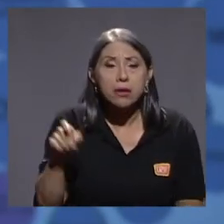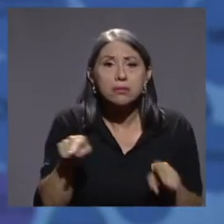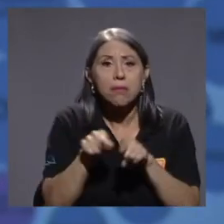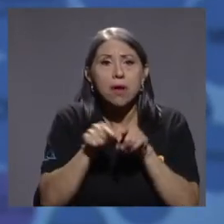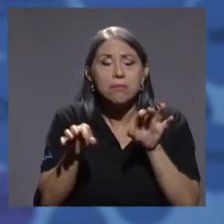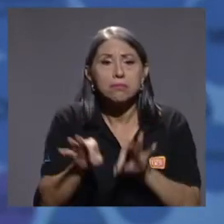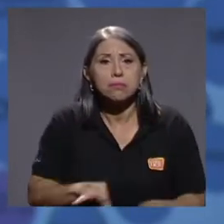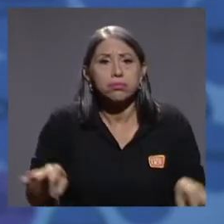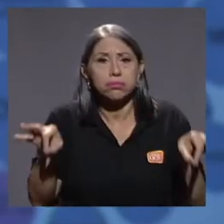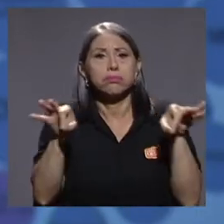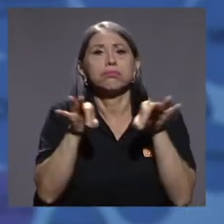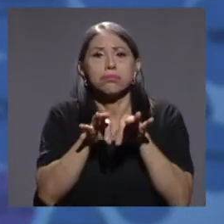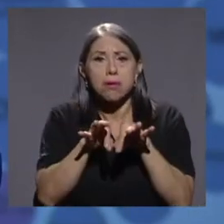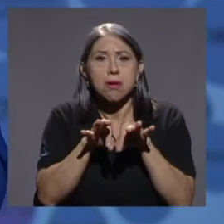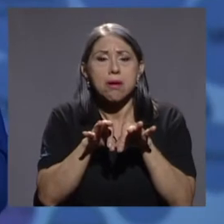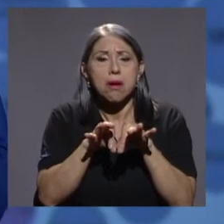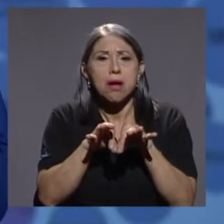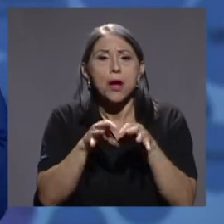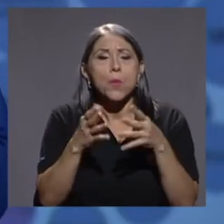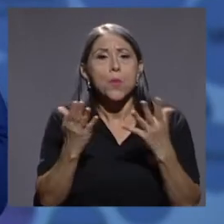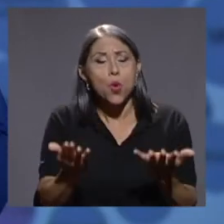porque nos permite